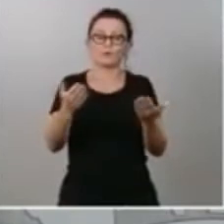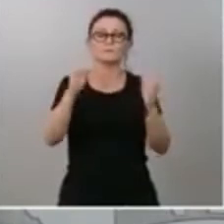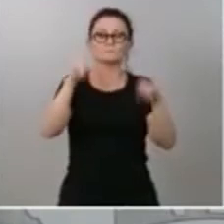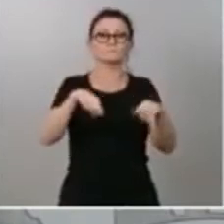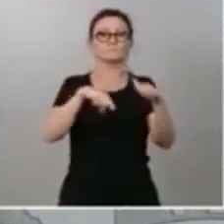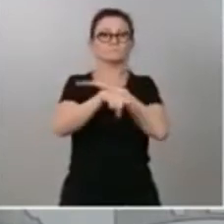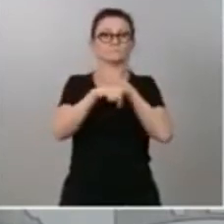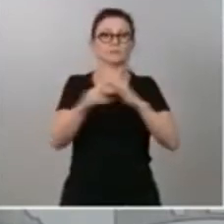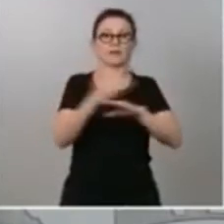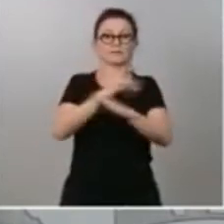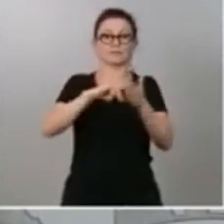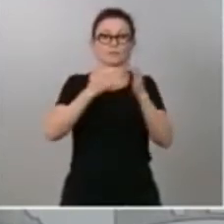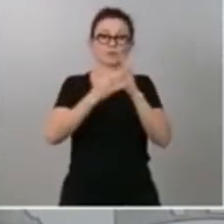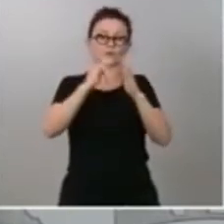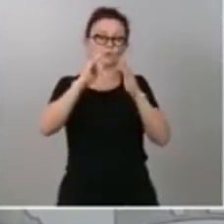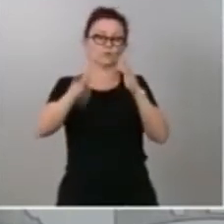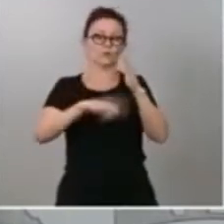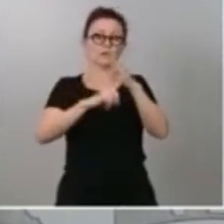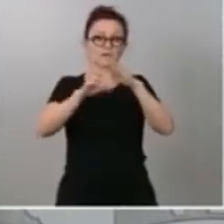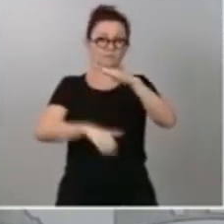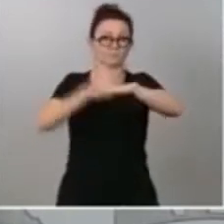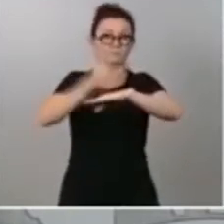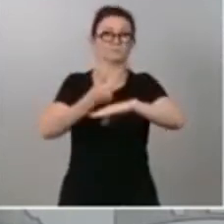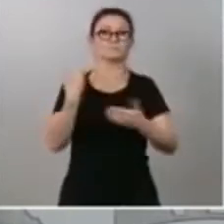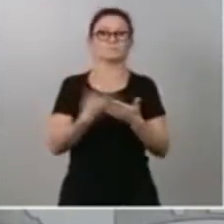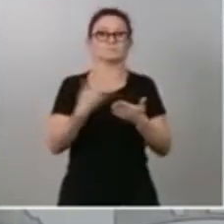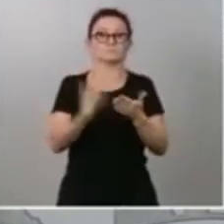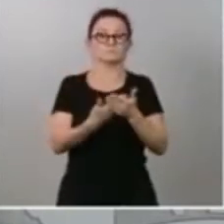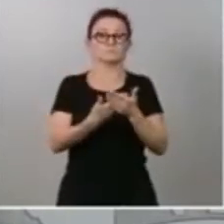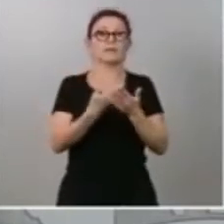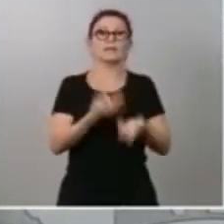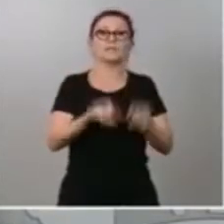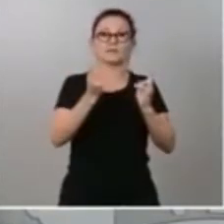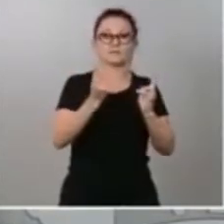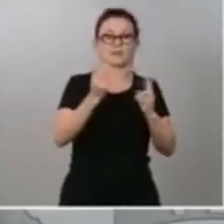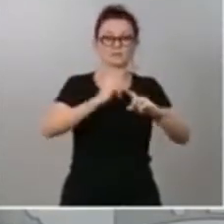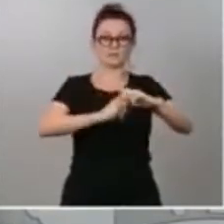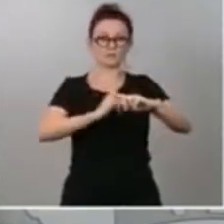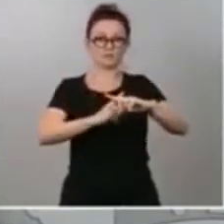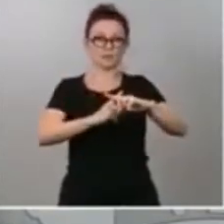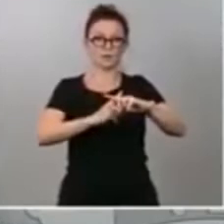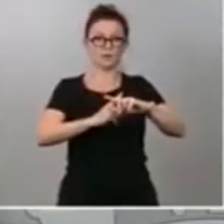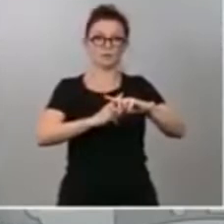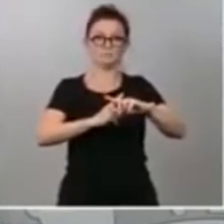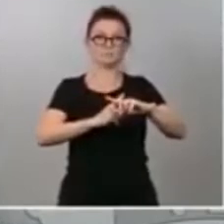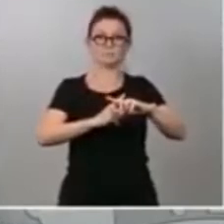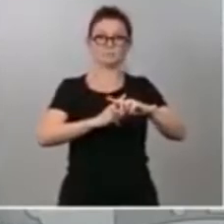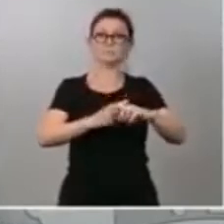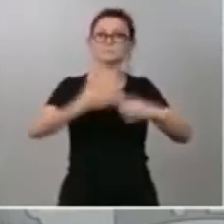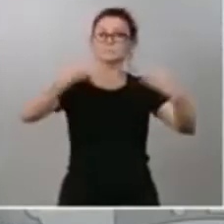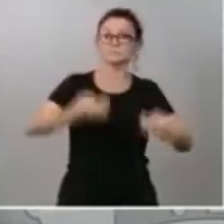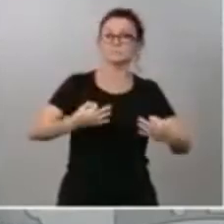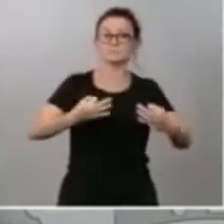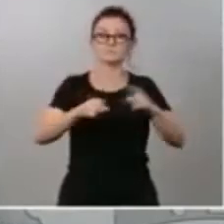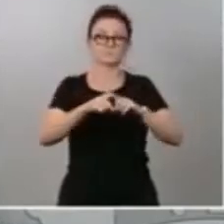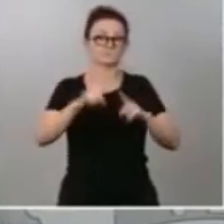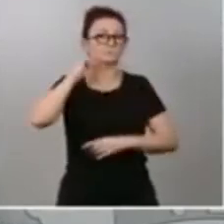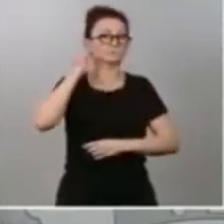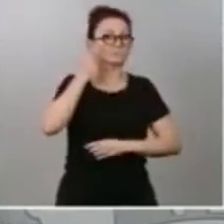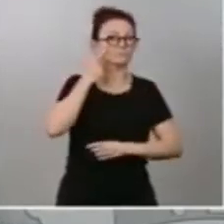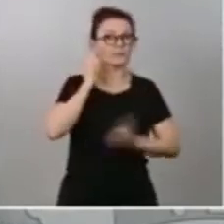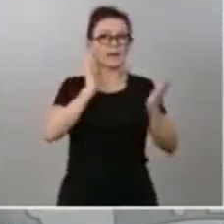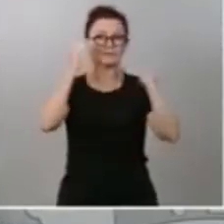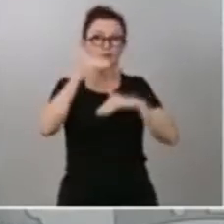de ley orgánica de garantía de la libertad sexual, que asegura la sensibilización, la prevención, detección, la atención y la